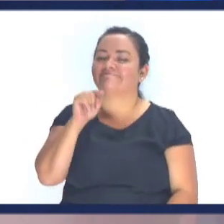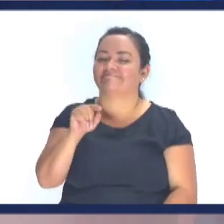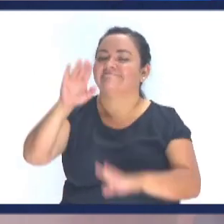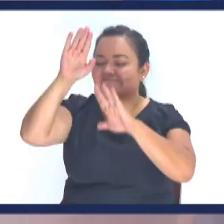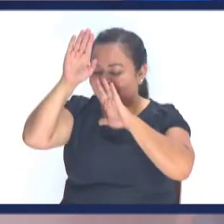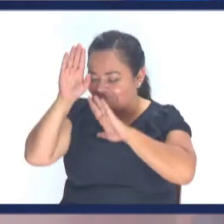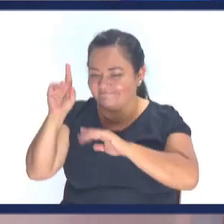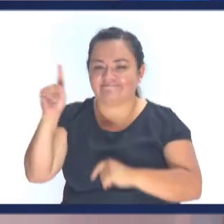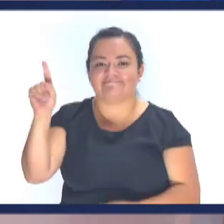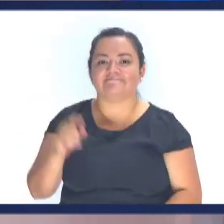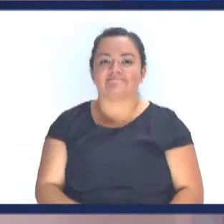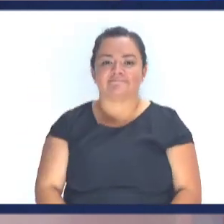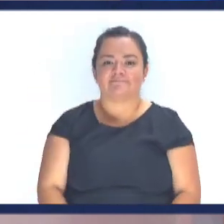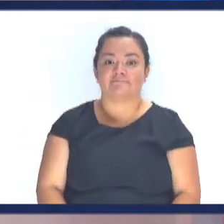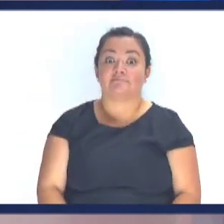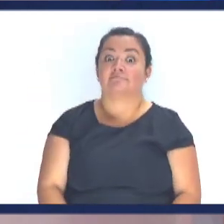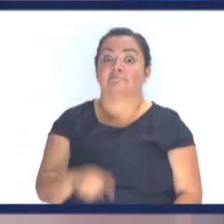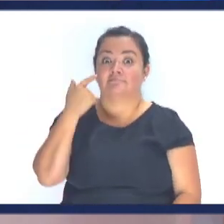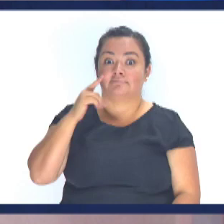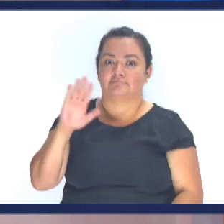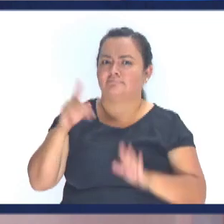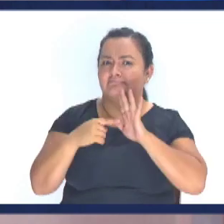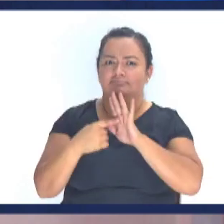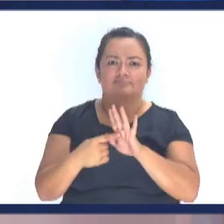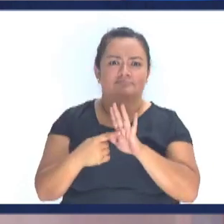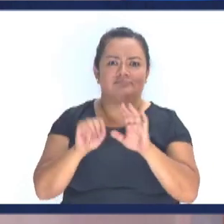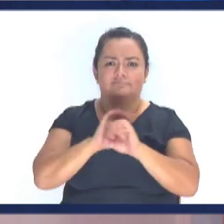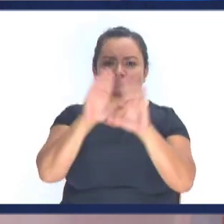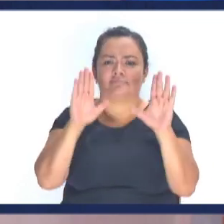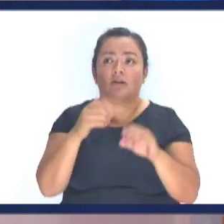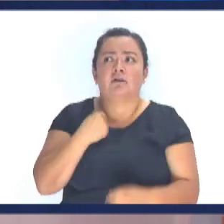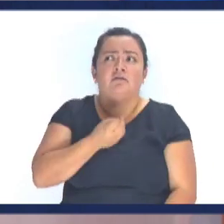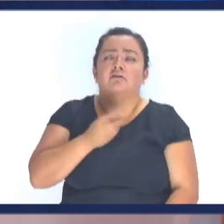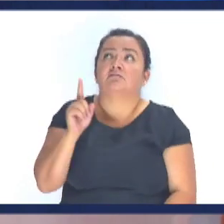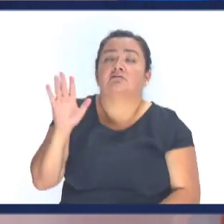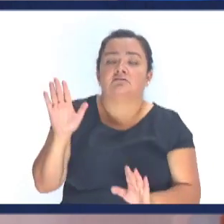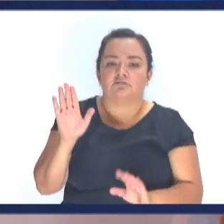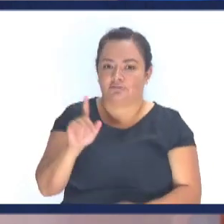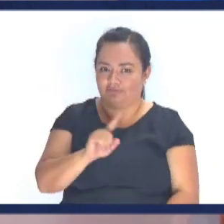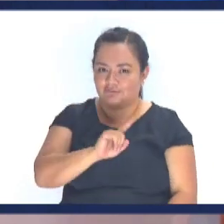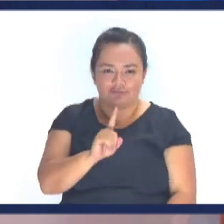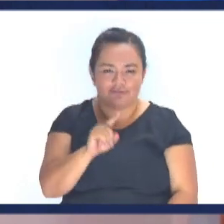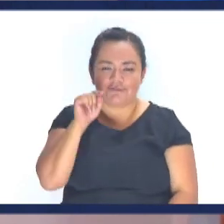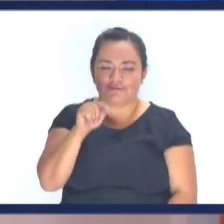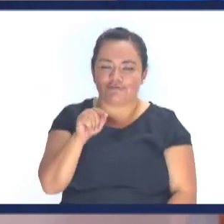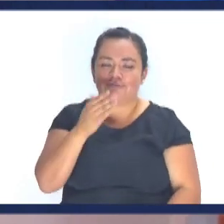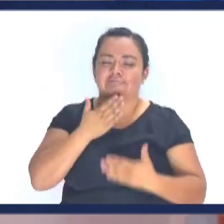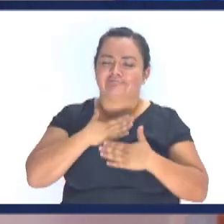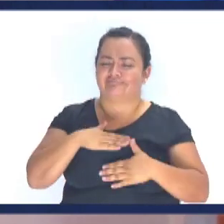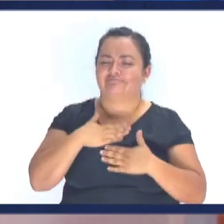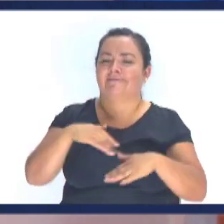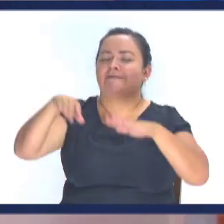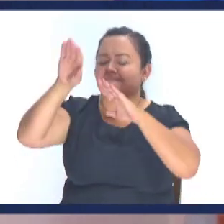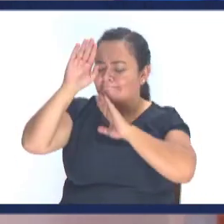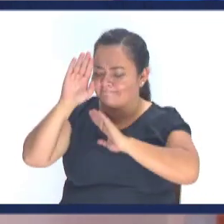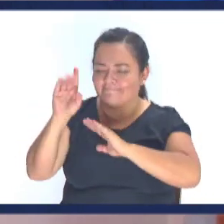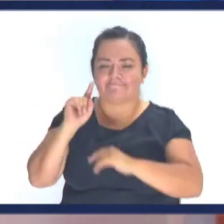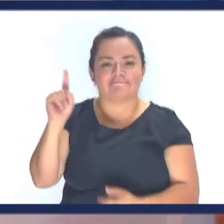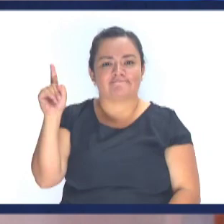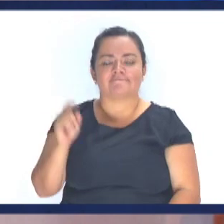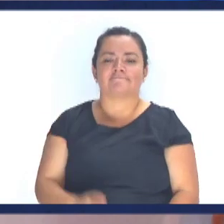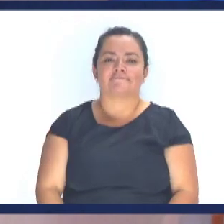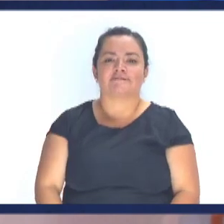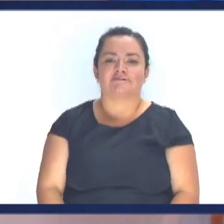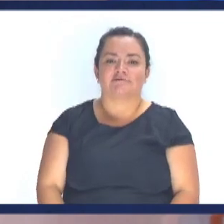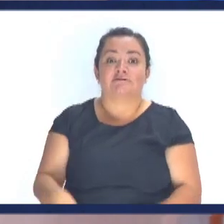crees el respeto Es una evidencia Ya no llegas ahí Ay Dios mío No, no, no Tú le tienes respeto a Dios